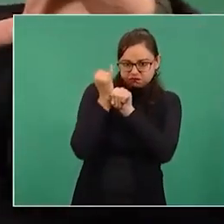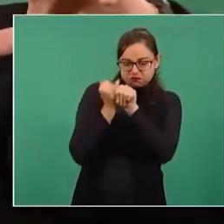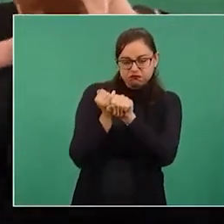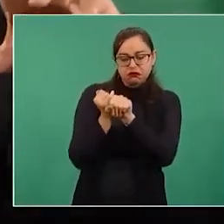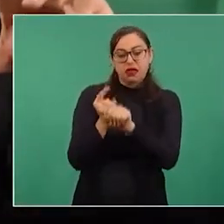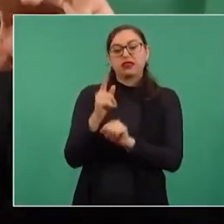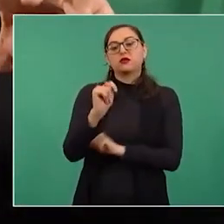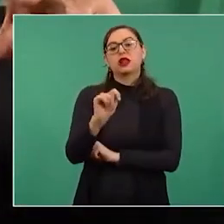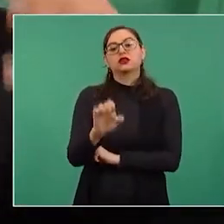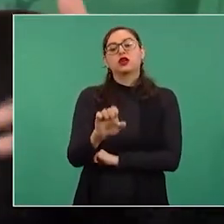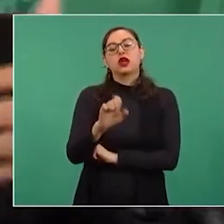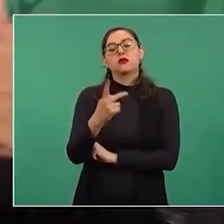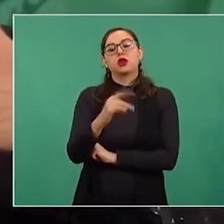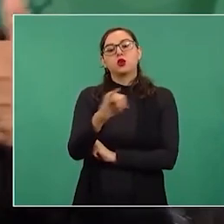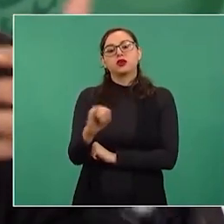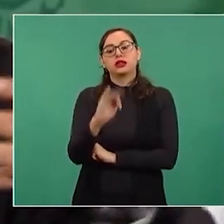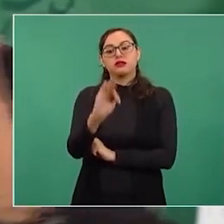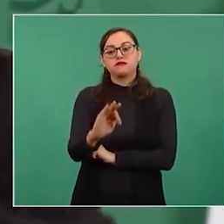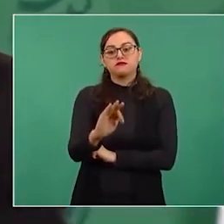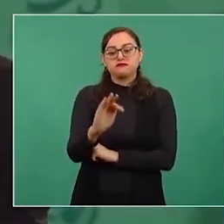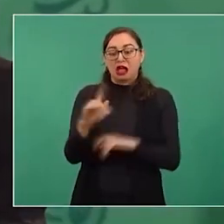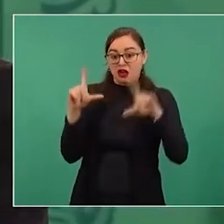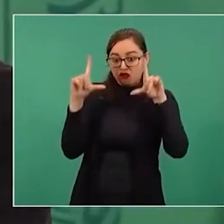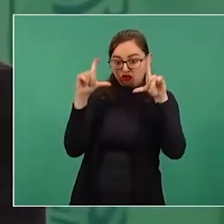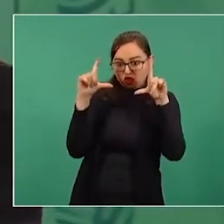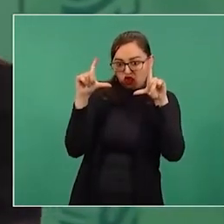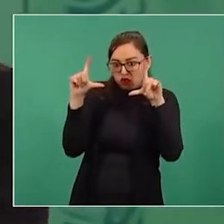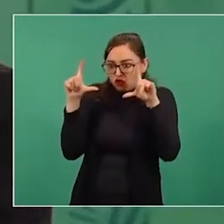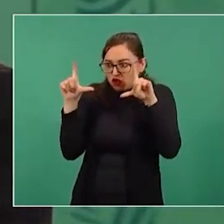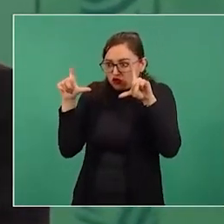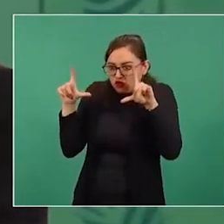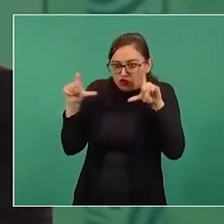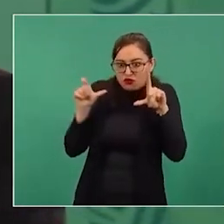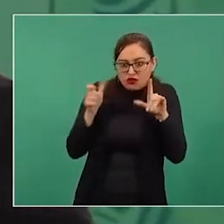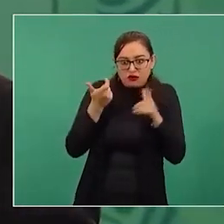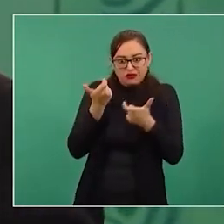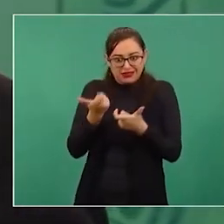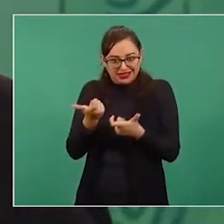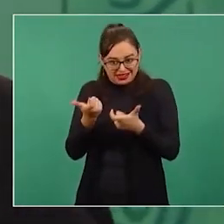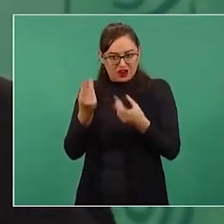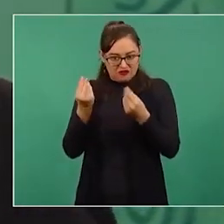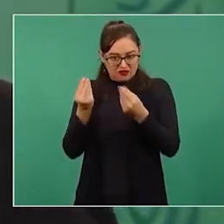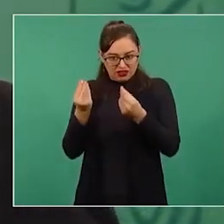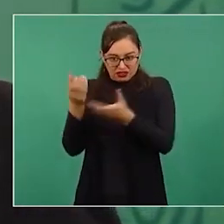tomas de donde está recogiendo el dinero o entregando el dinero,